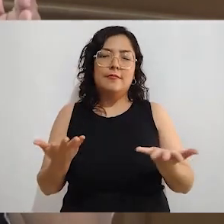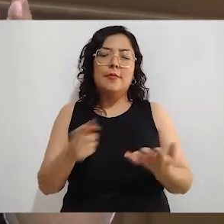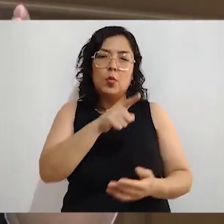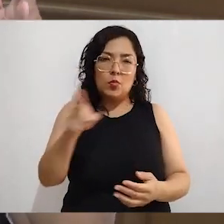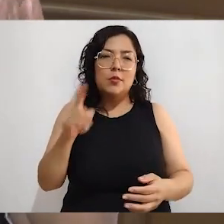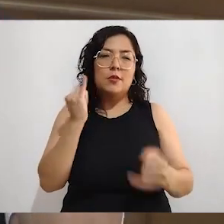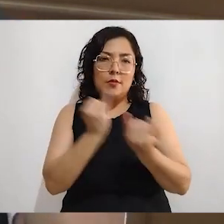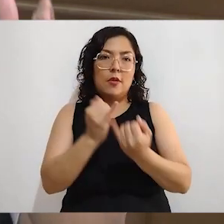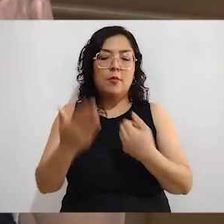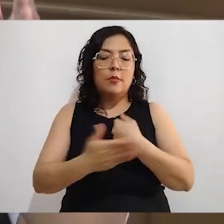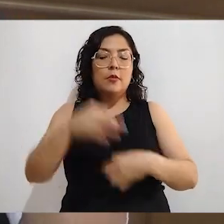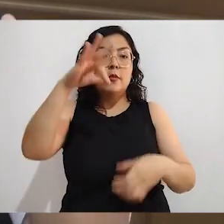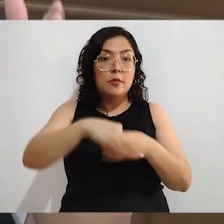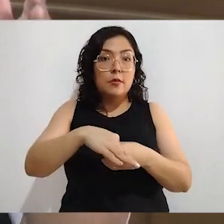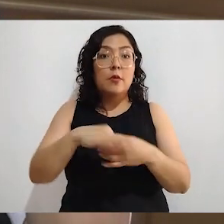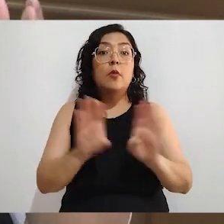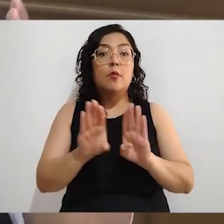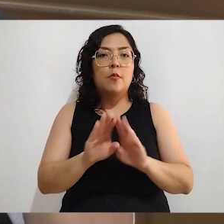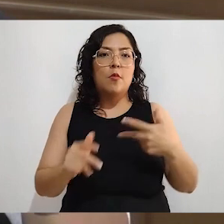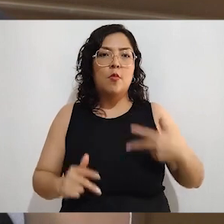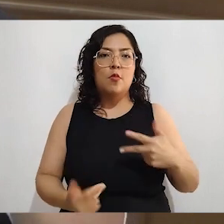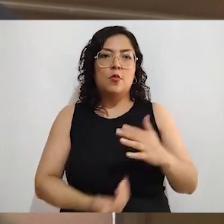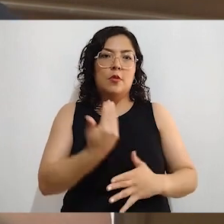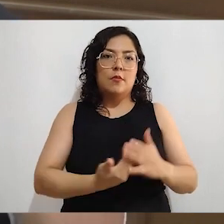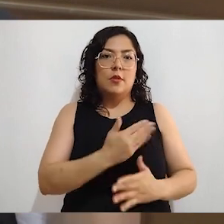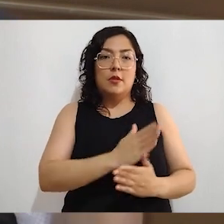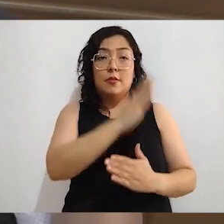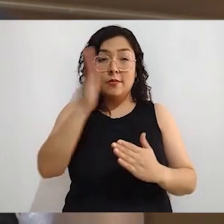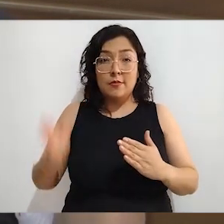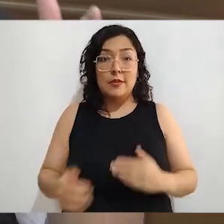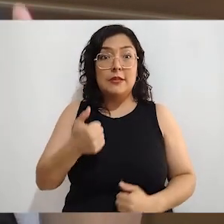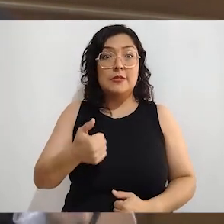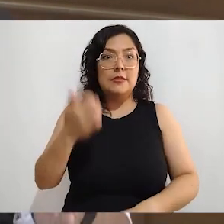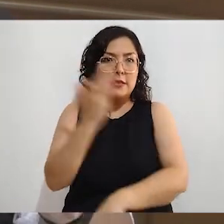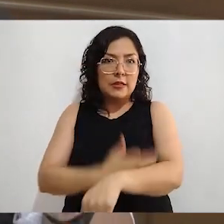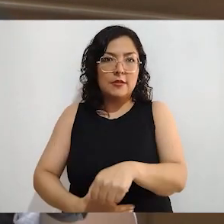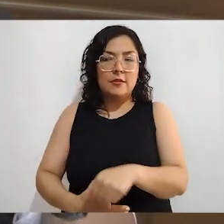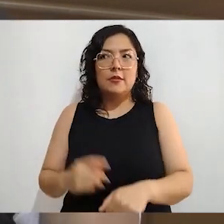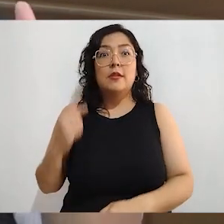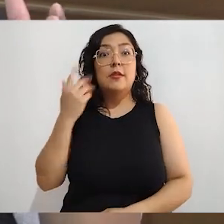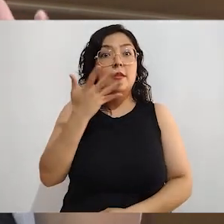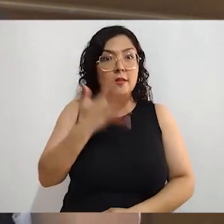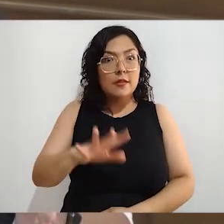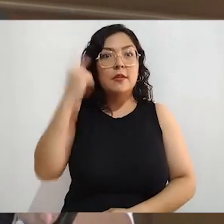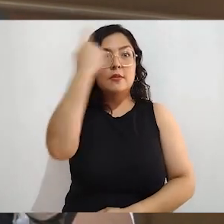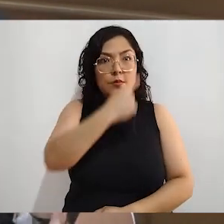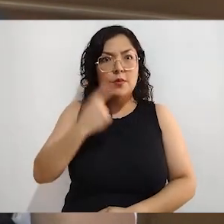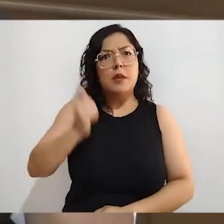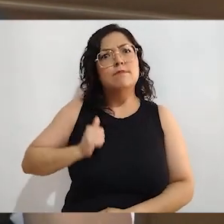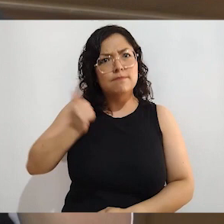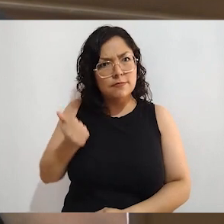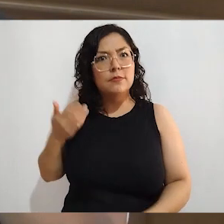a las 6 de la tarde, sin interrupción. Son 10 horas, muy buenas, en las cuales podemos asistir.